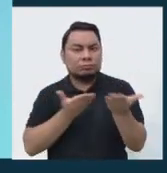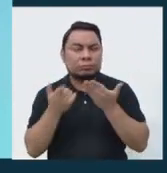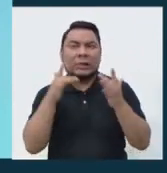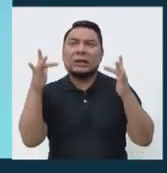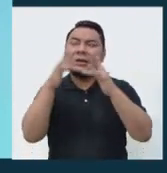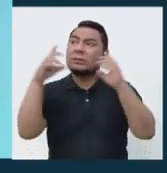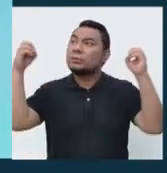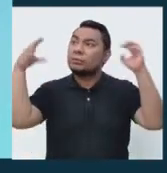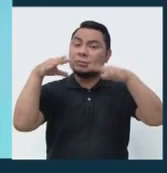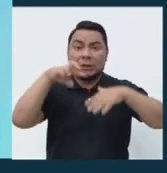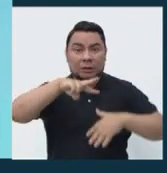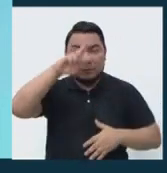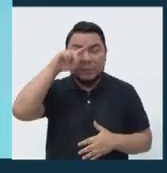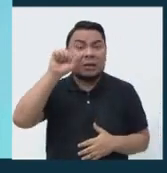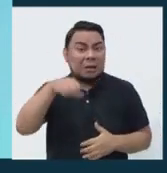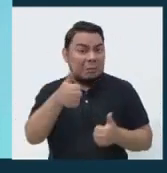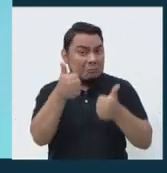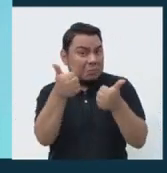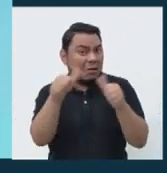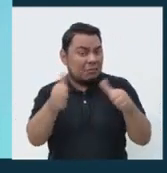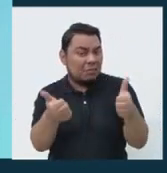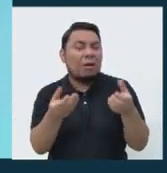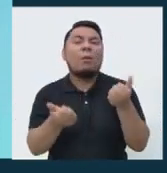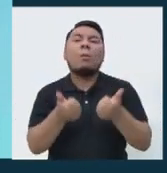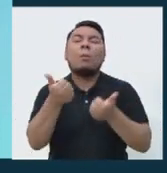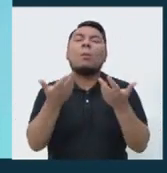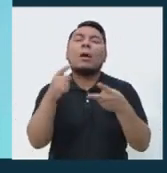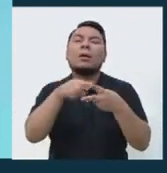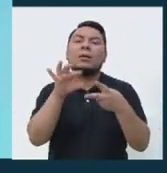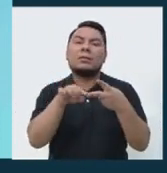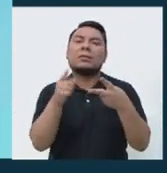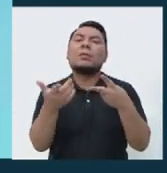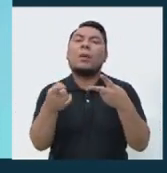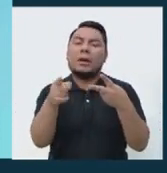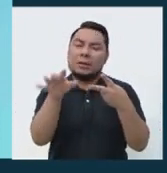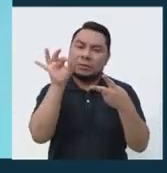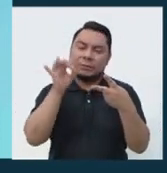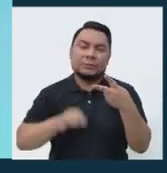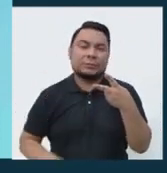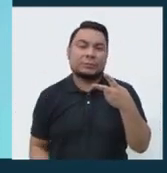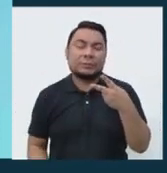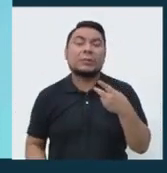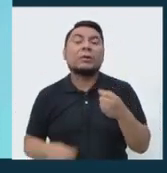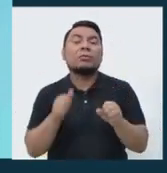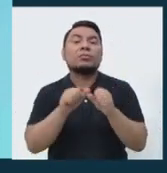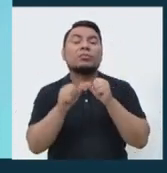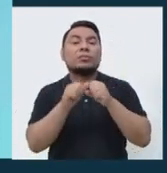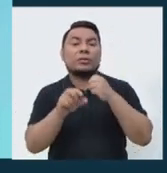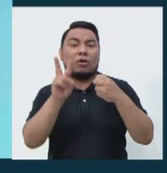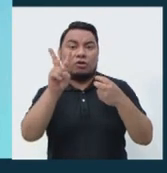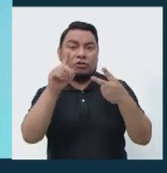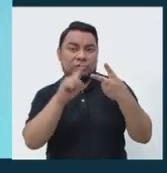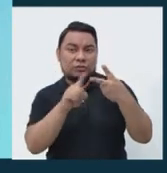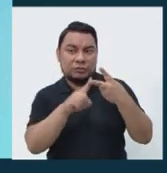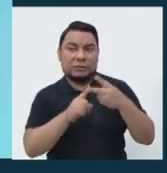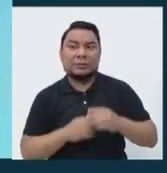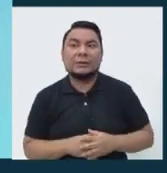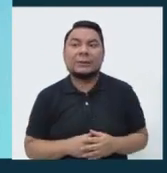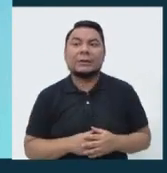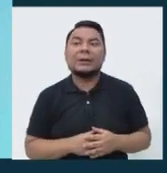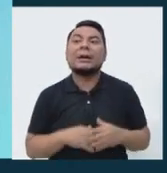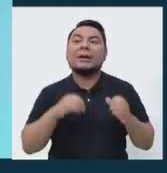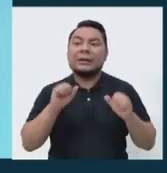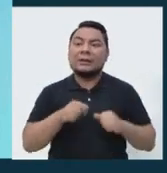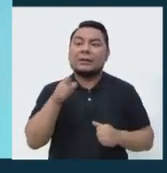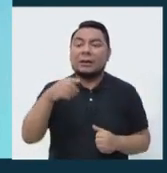electricidad en el país es suficiente? ¿Cuál de ellas dos escoge? La número dos. Así es. En su opinión, ¿el